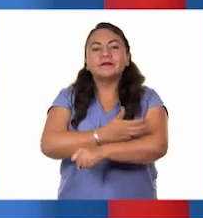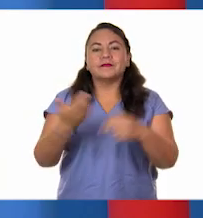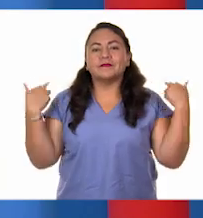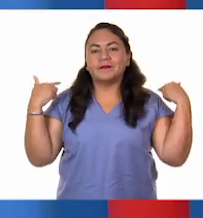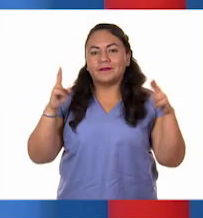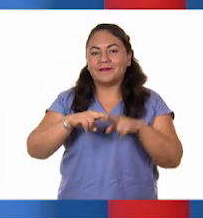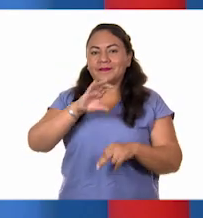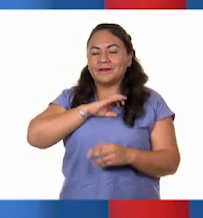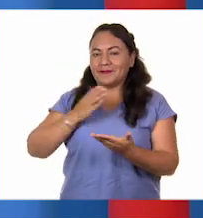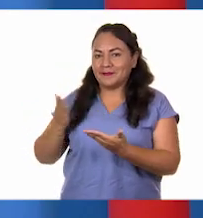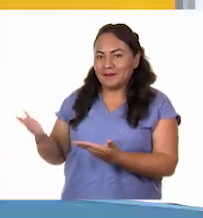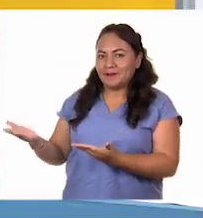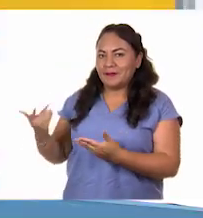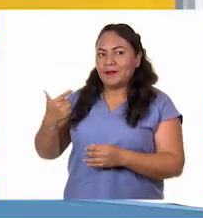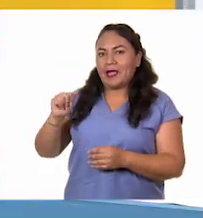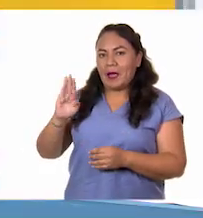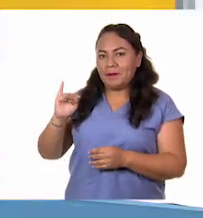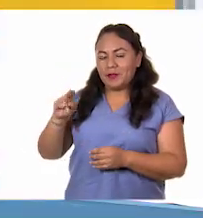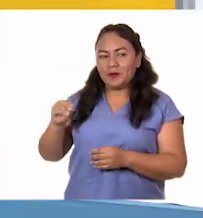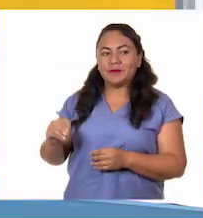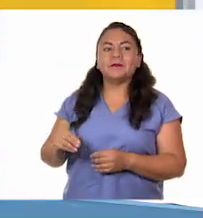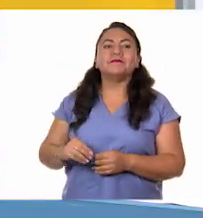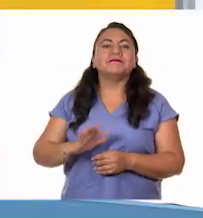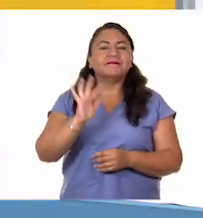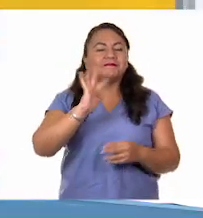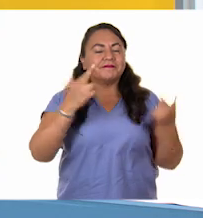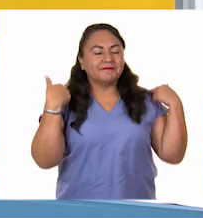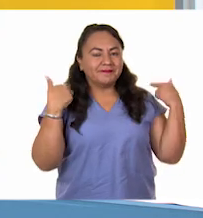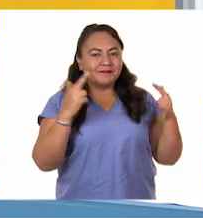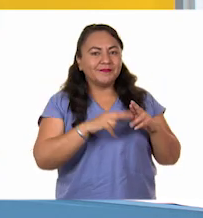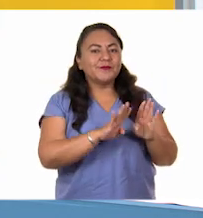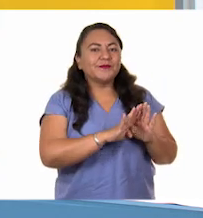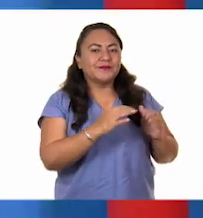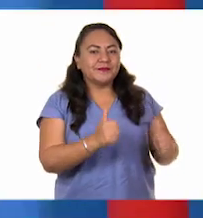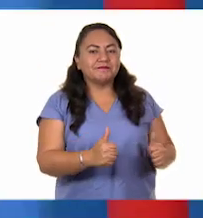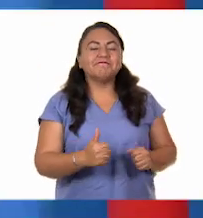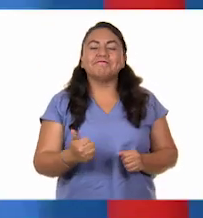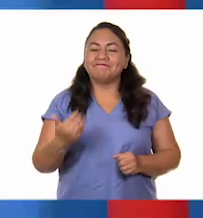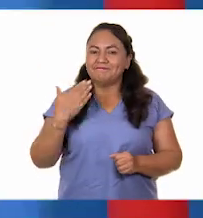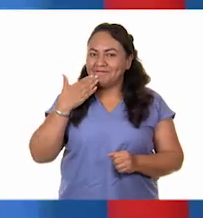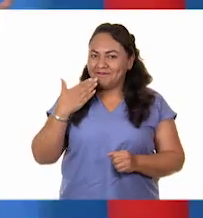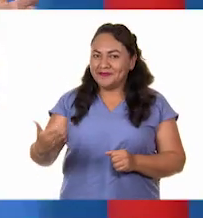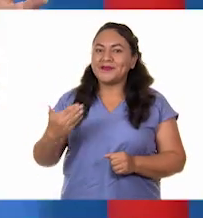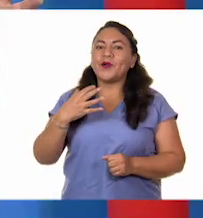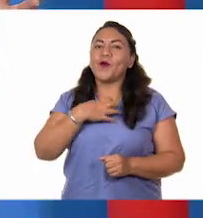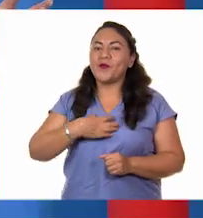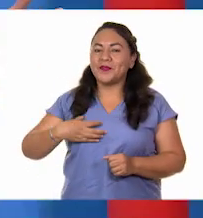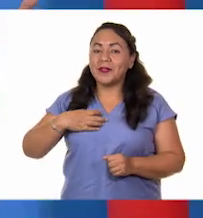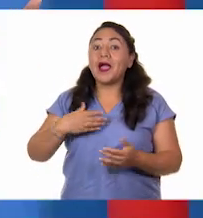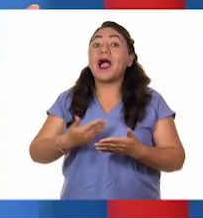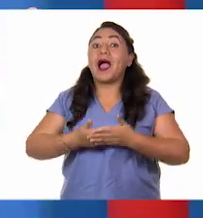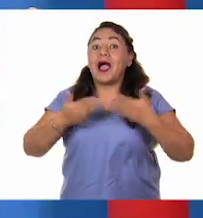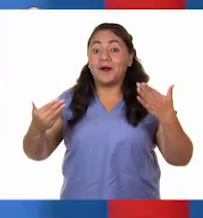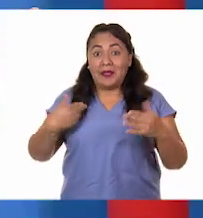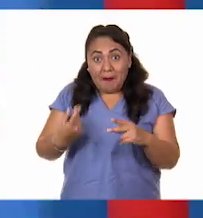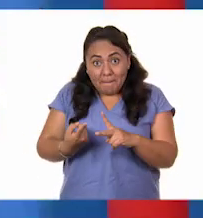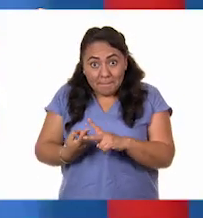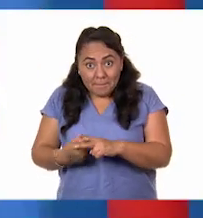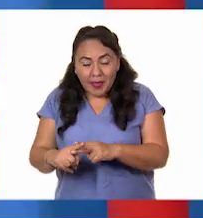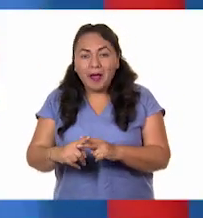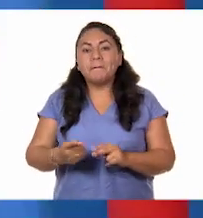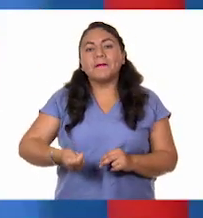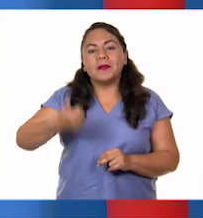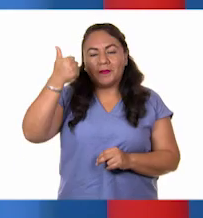profesor Gavino Sánchez. Hola maestro, bienvenido. Hola Adisa, ¿cómo estamos? Muy bien, muy contenta. Y ahora sí, antes de comenzar,